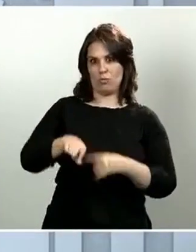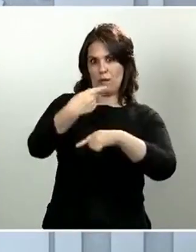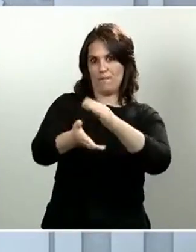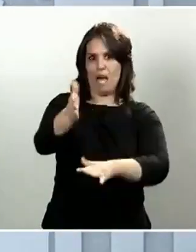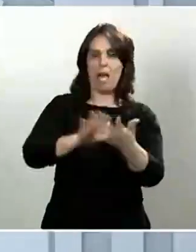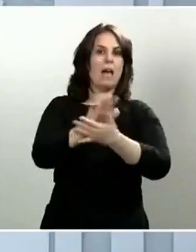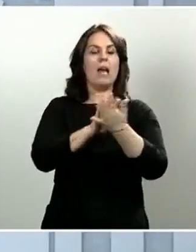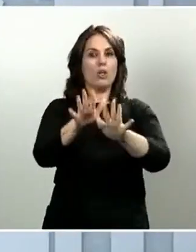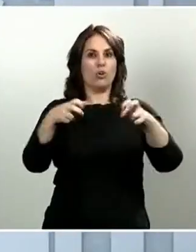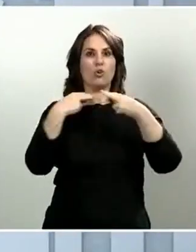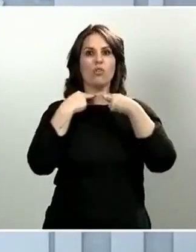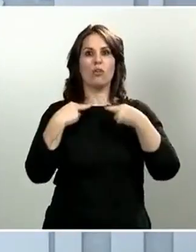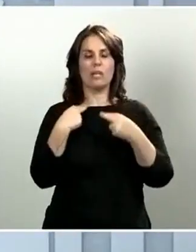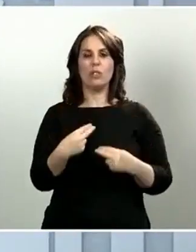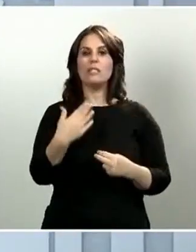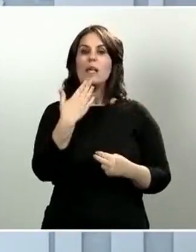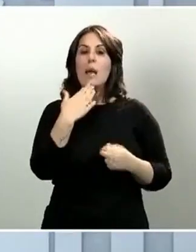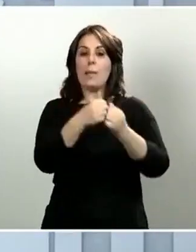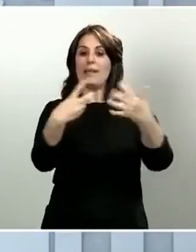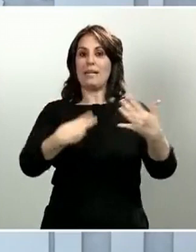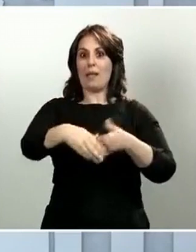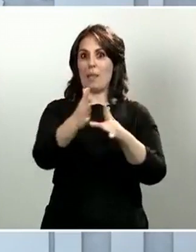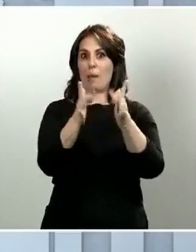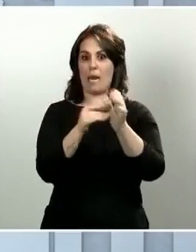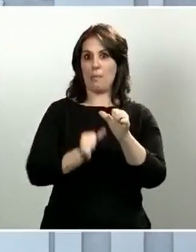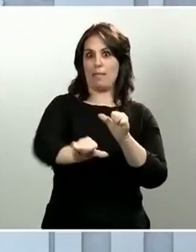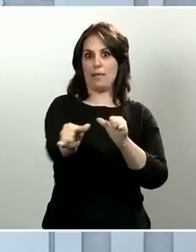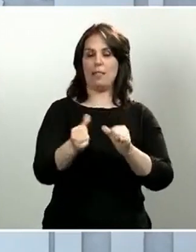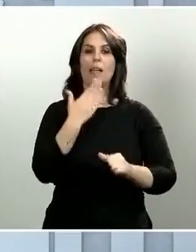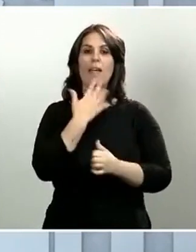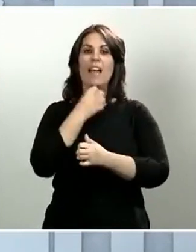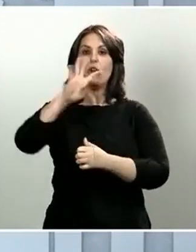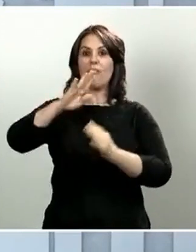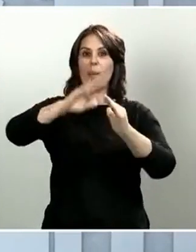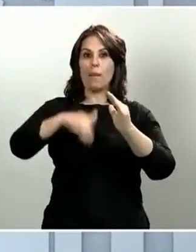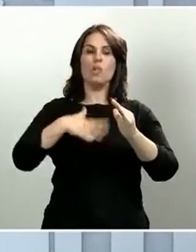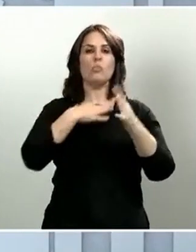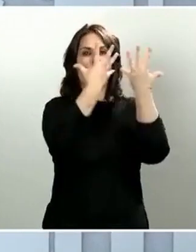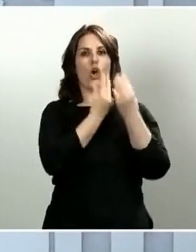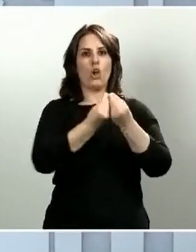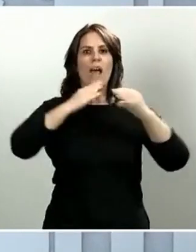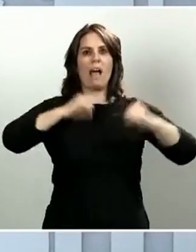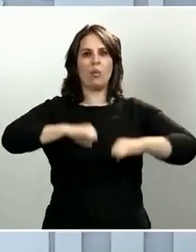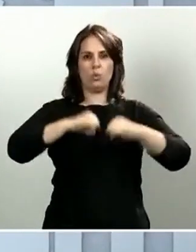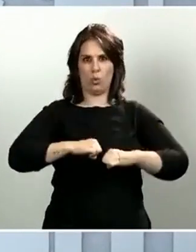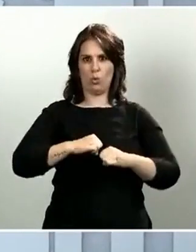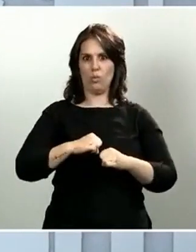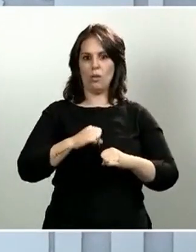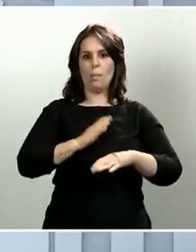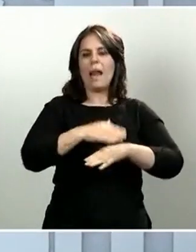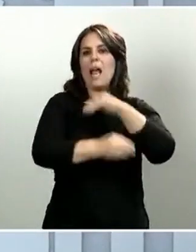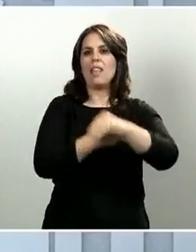menores de 14 años puedan acompañar a un adulto en las actividades que ya permite el decreto del estado de alarma.